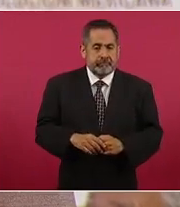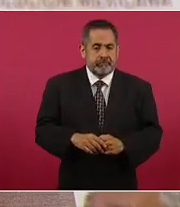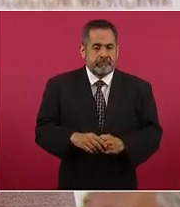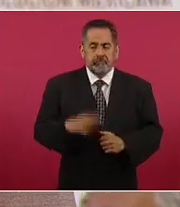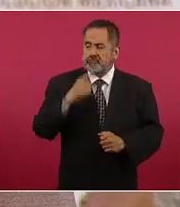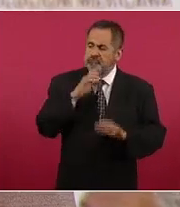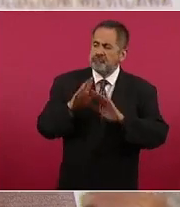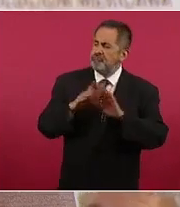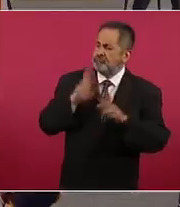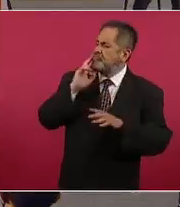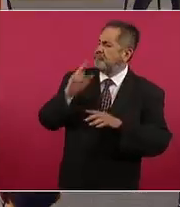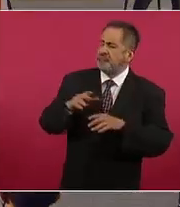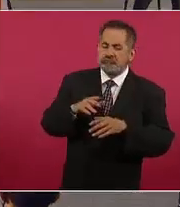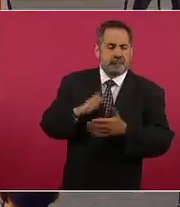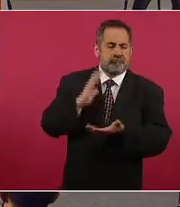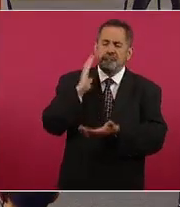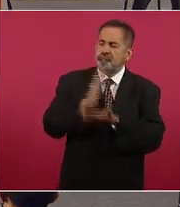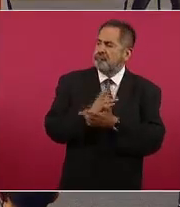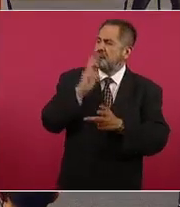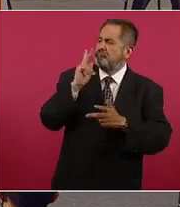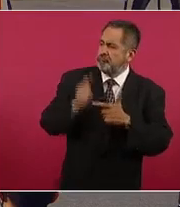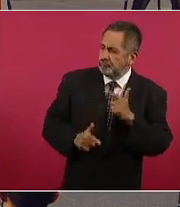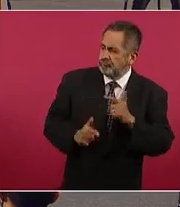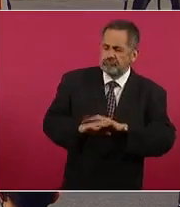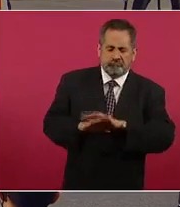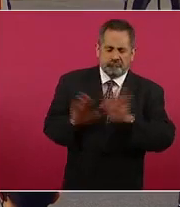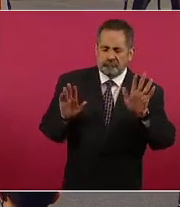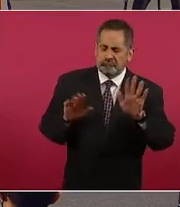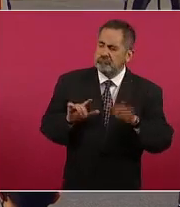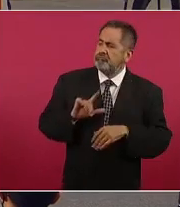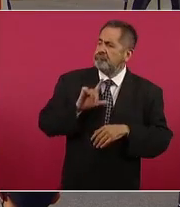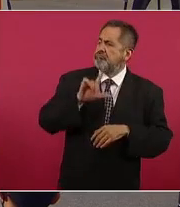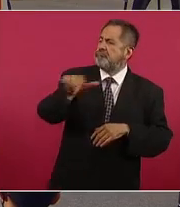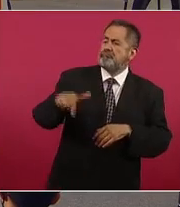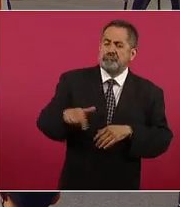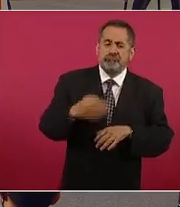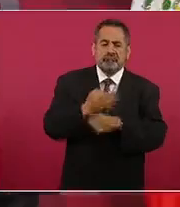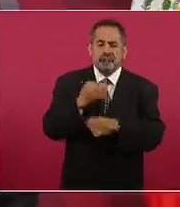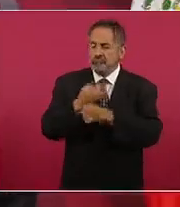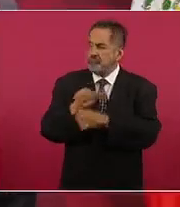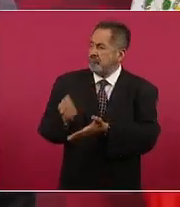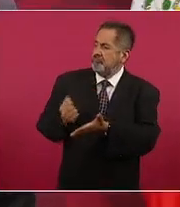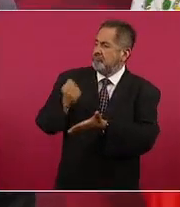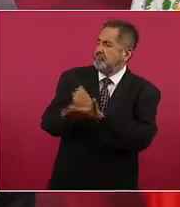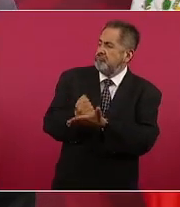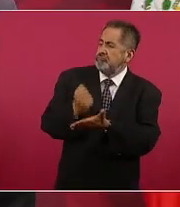moratoria y donde dicen que no van a aprobar